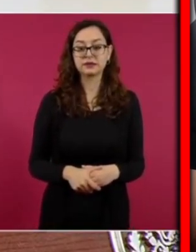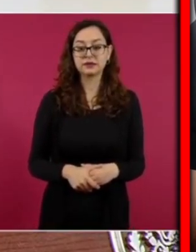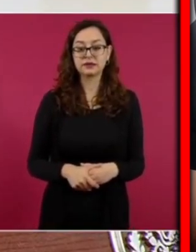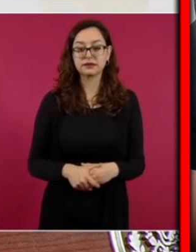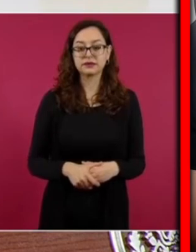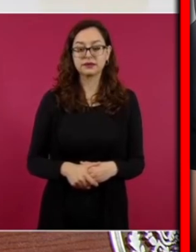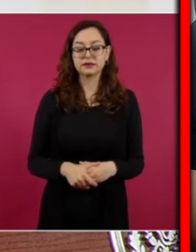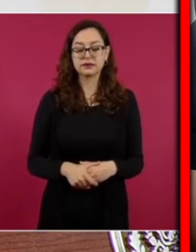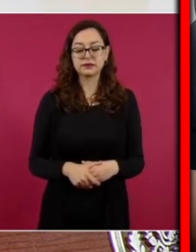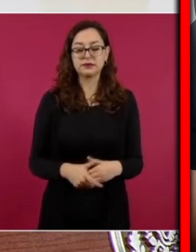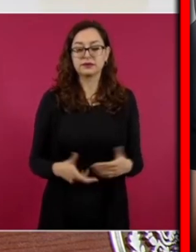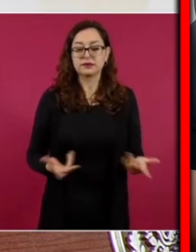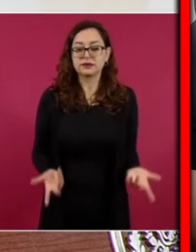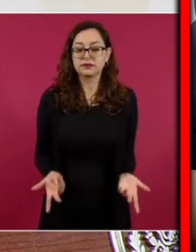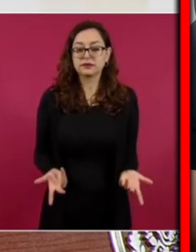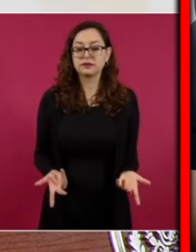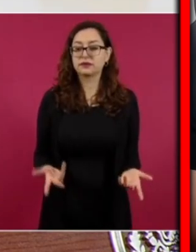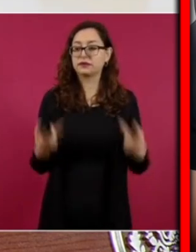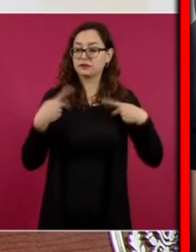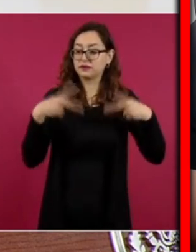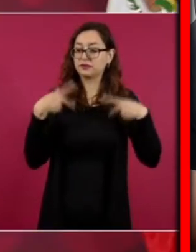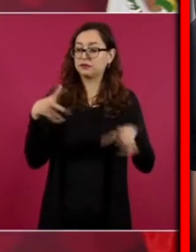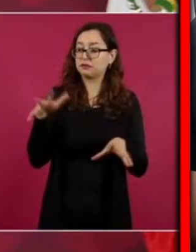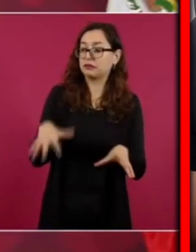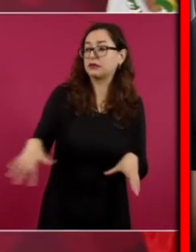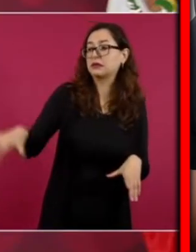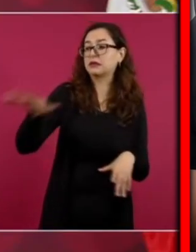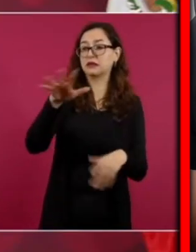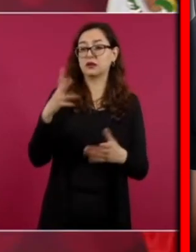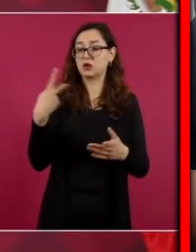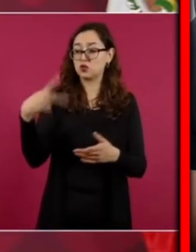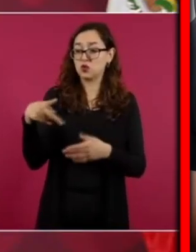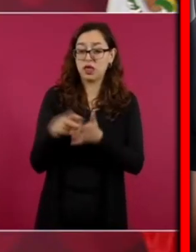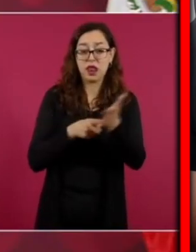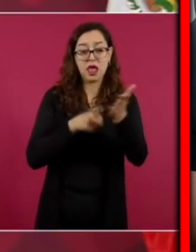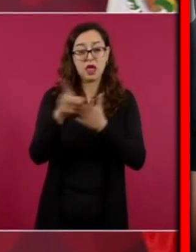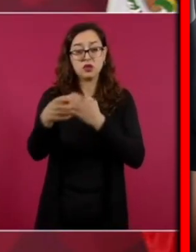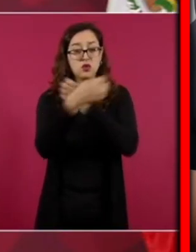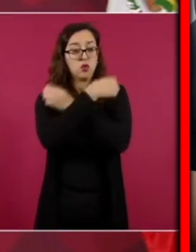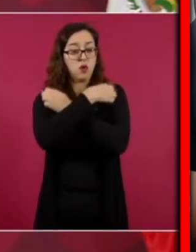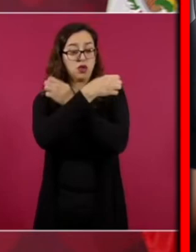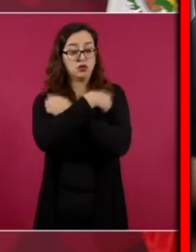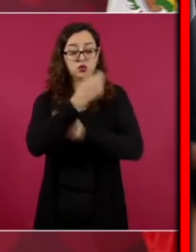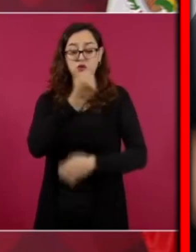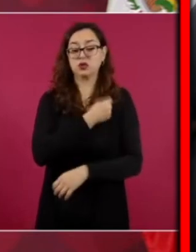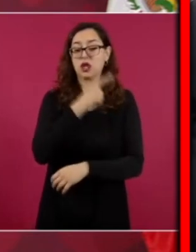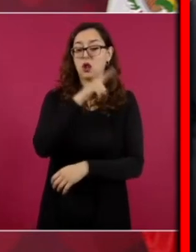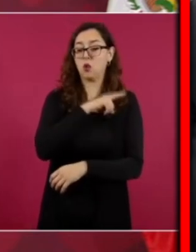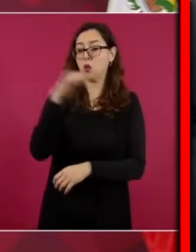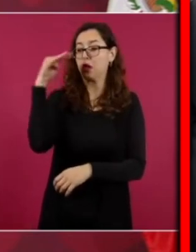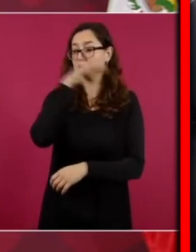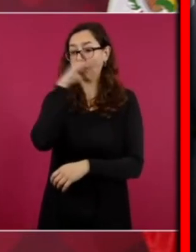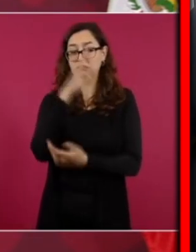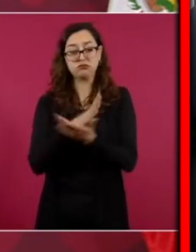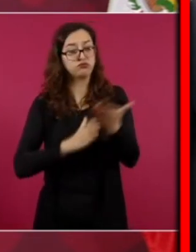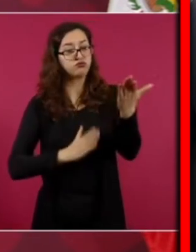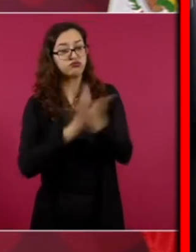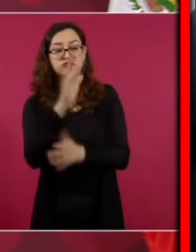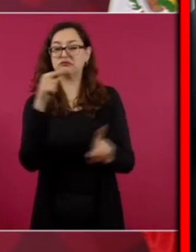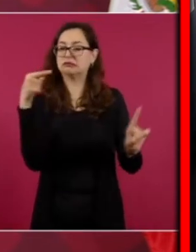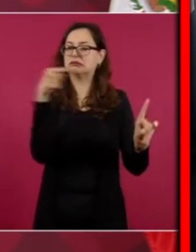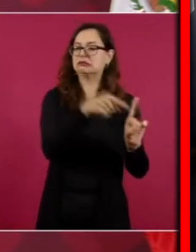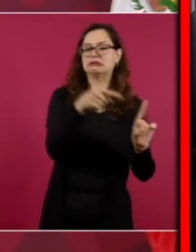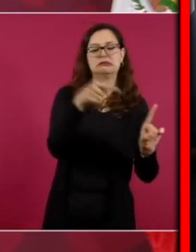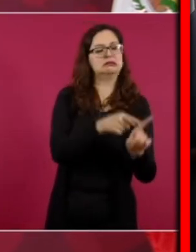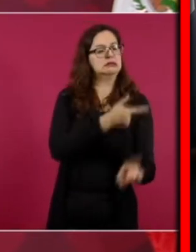del derecho del pueblo a la educación y a la salud? No es